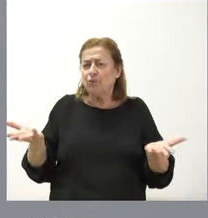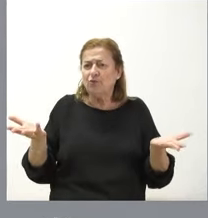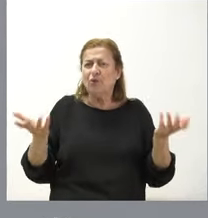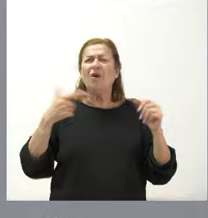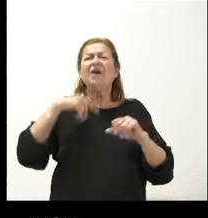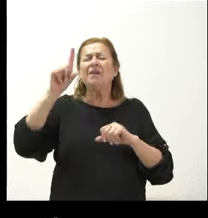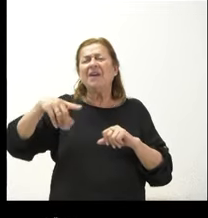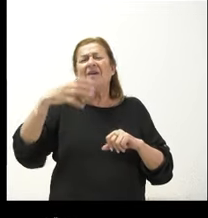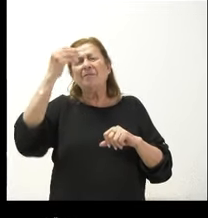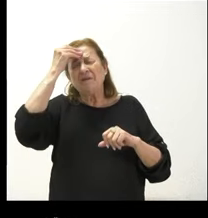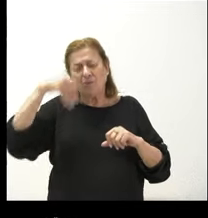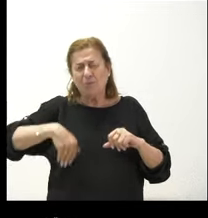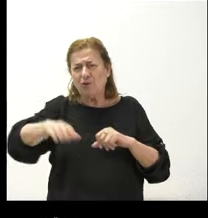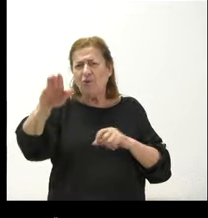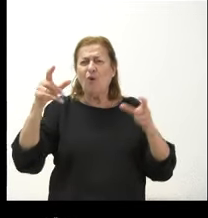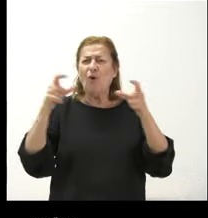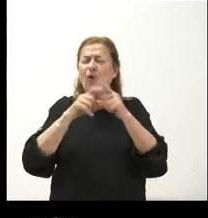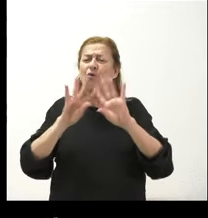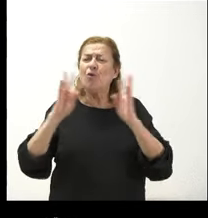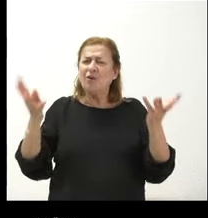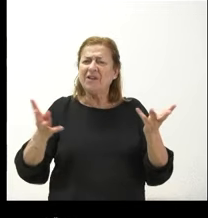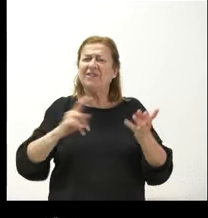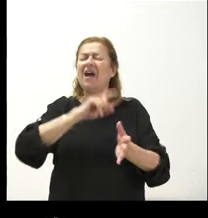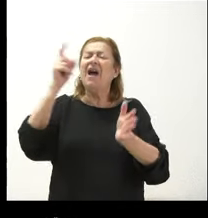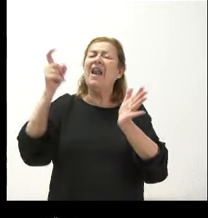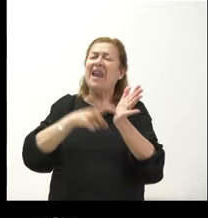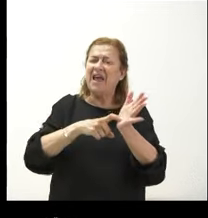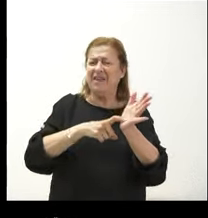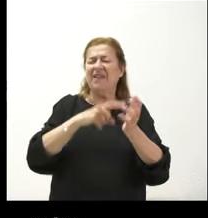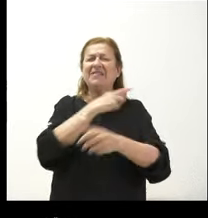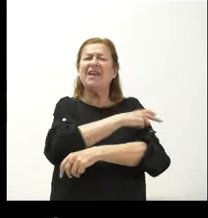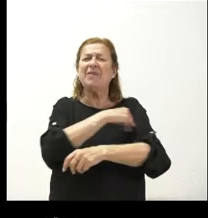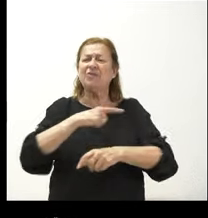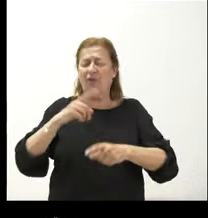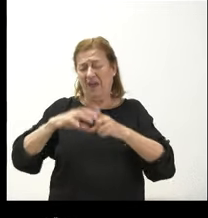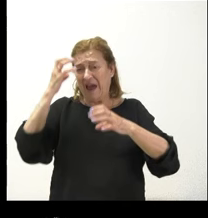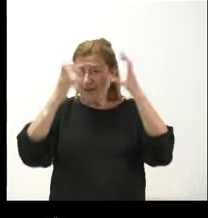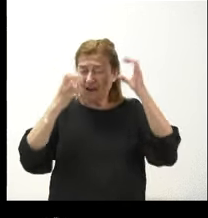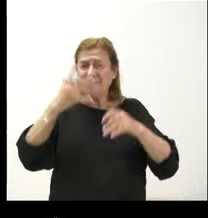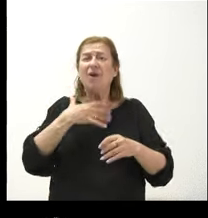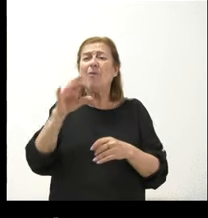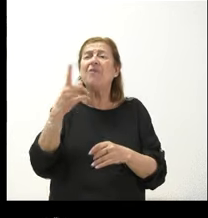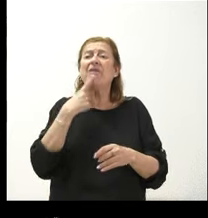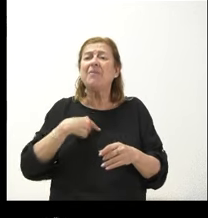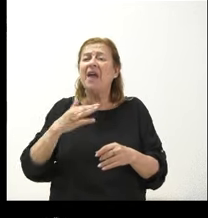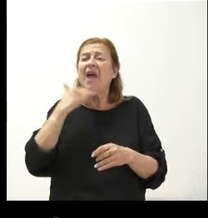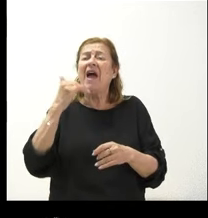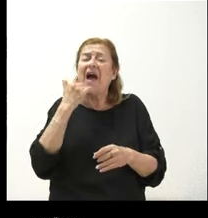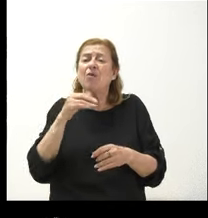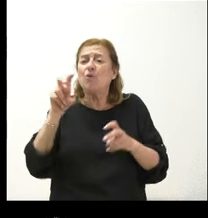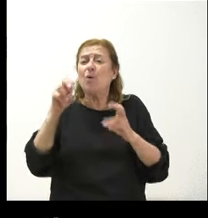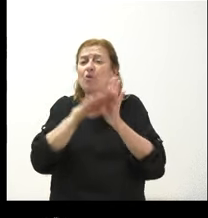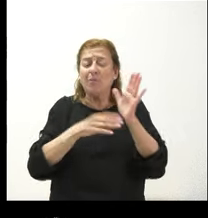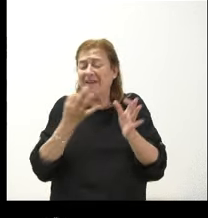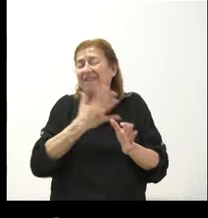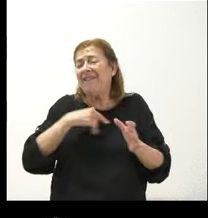va a debatir la ley de saneamiento ganadero. ¿Nos puede adelantar algún detalle de esta norma, lo que pretende la